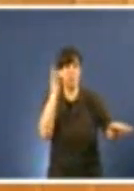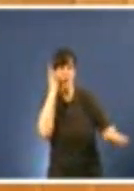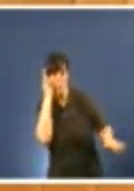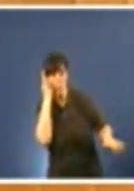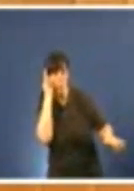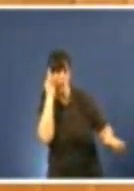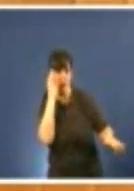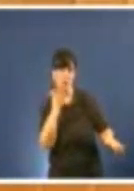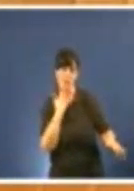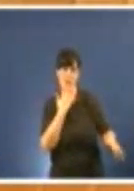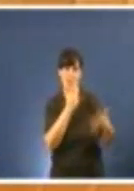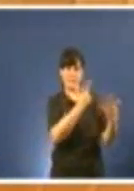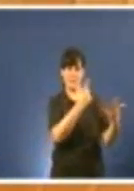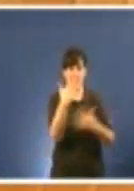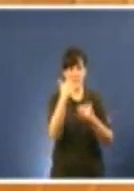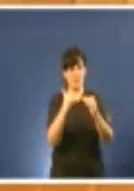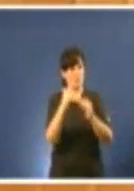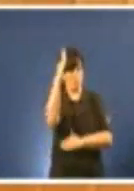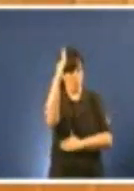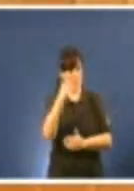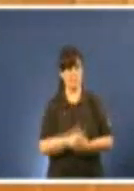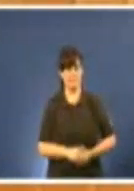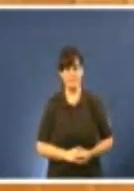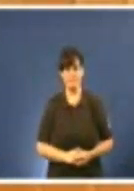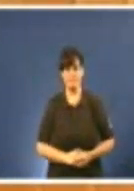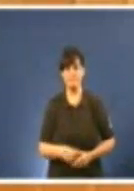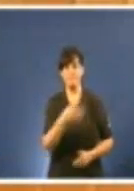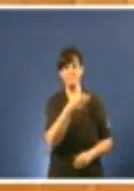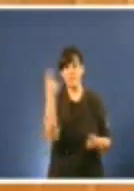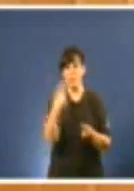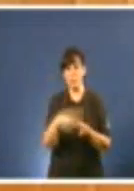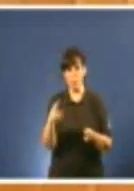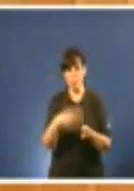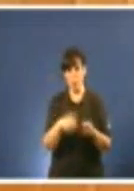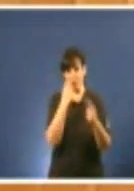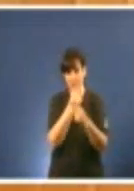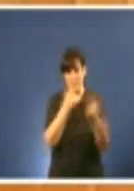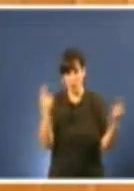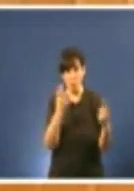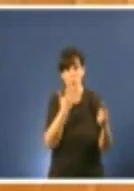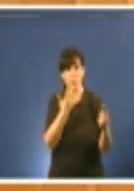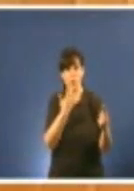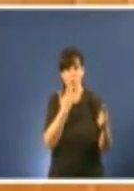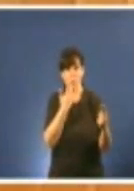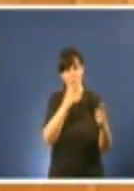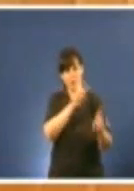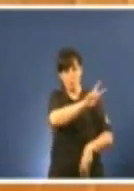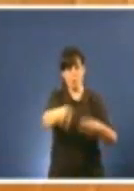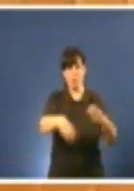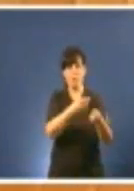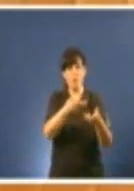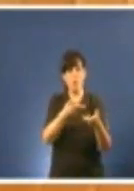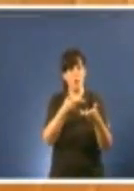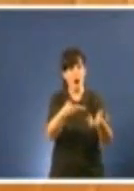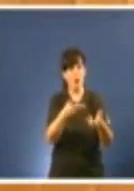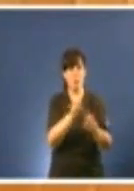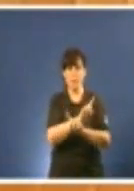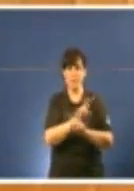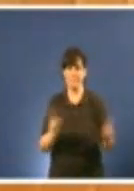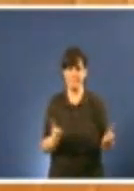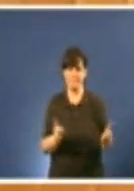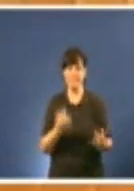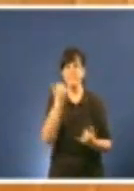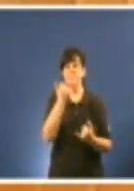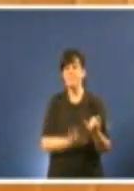65 anos. E, ademais, as políticas públicas non acompañan para mudar a situación. O único que podería revertir este